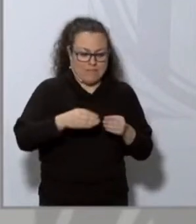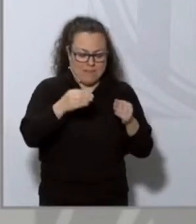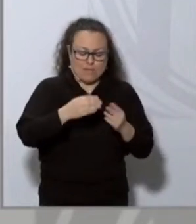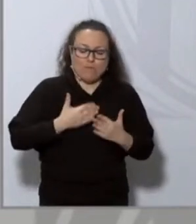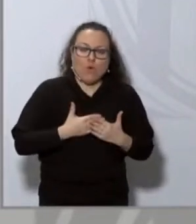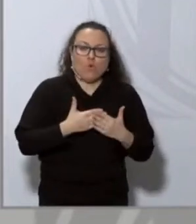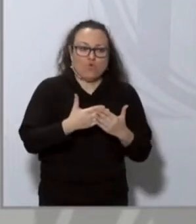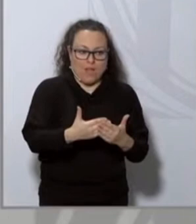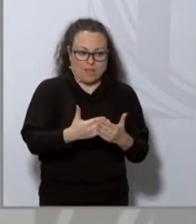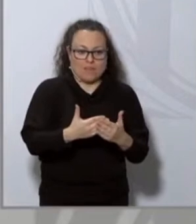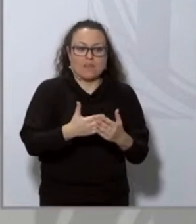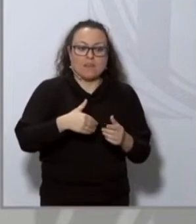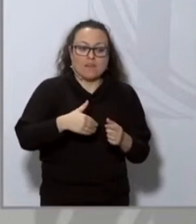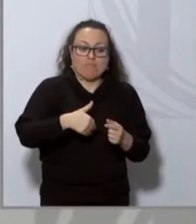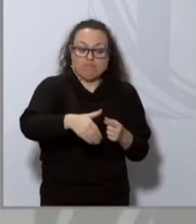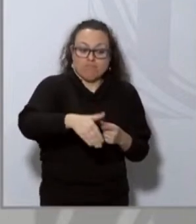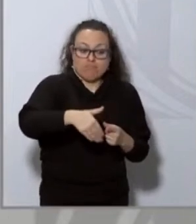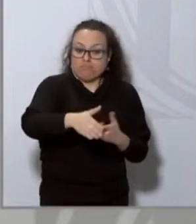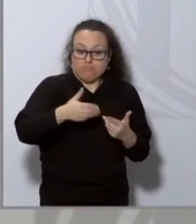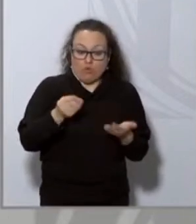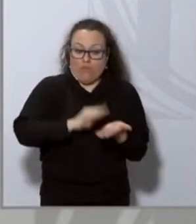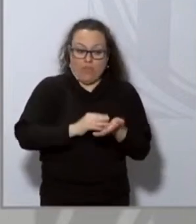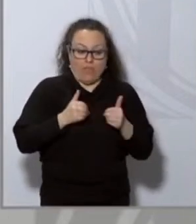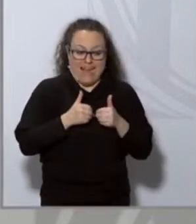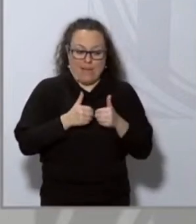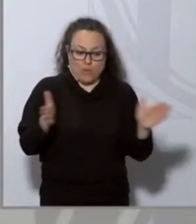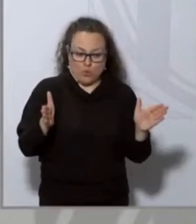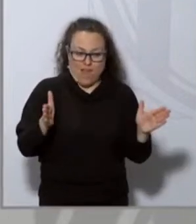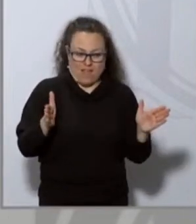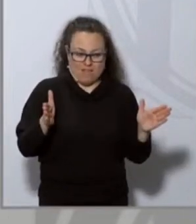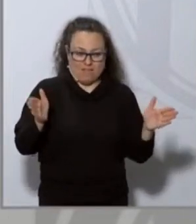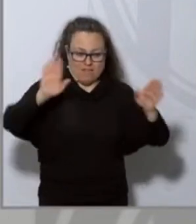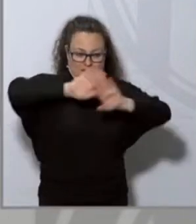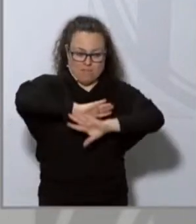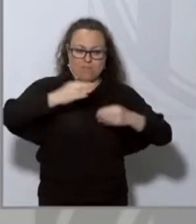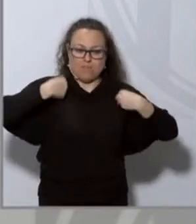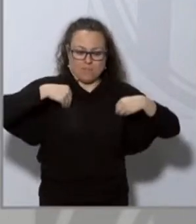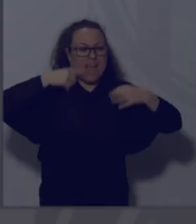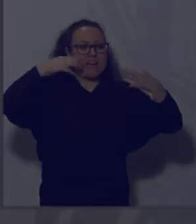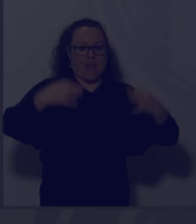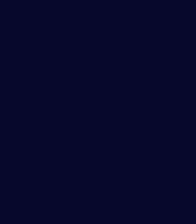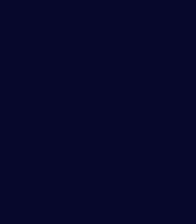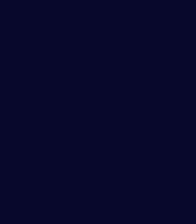semanas sino en los próximos días la reapertura del sector del ocio nocturno se haya una realidad.